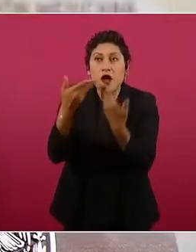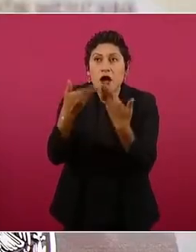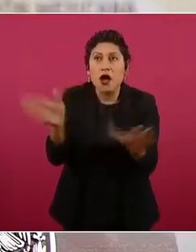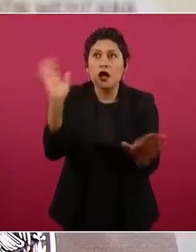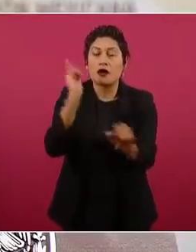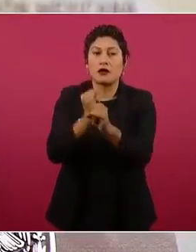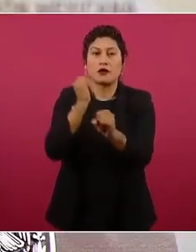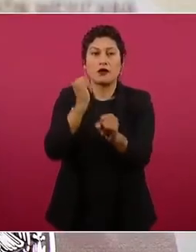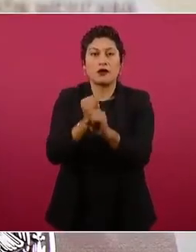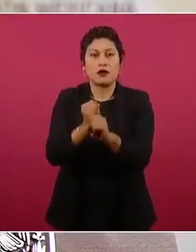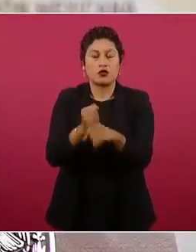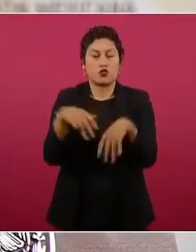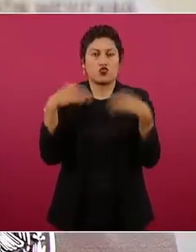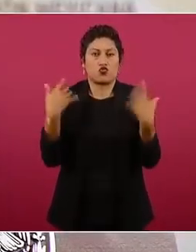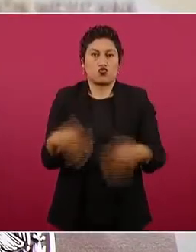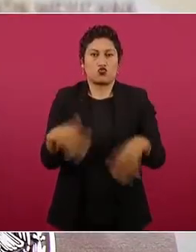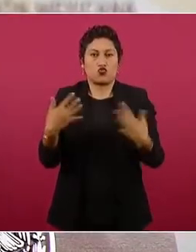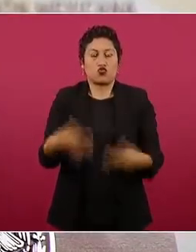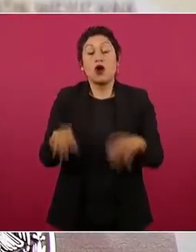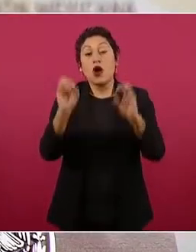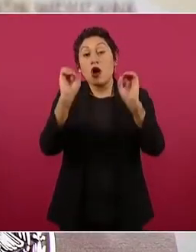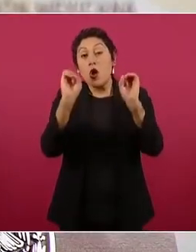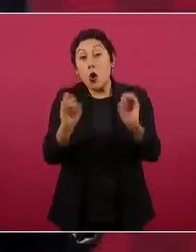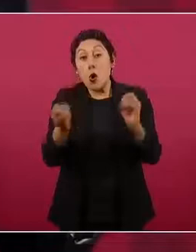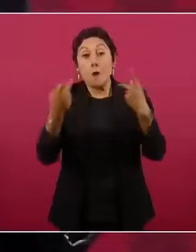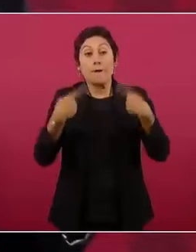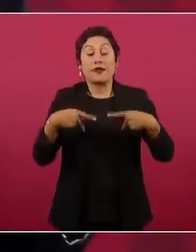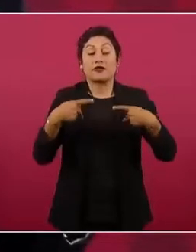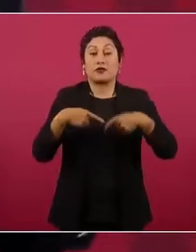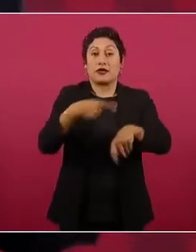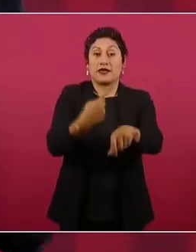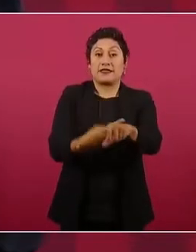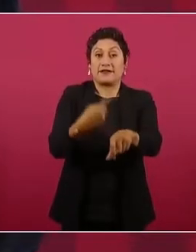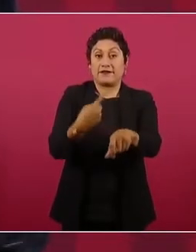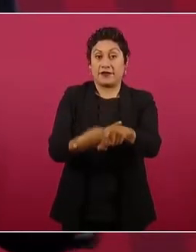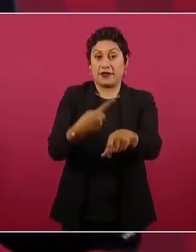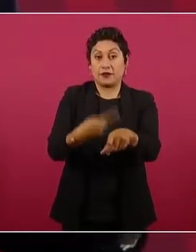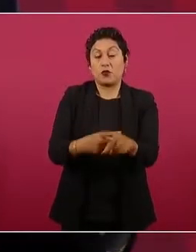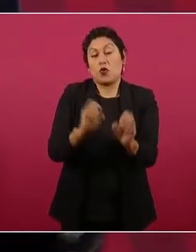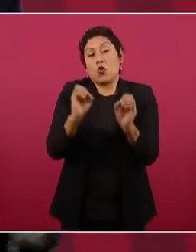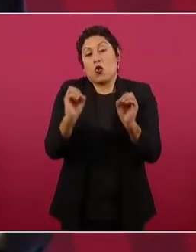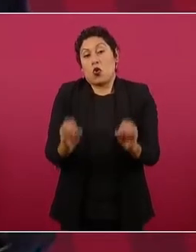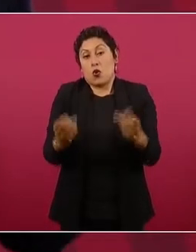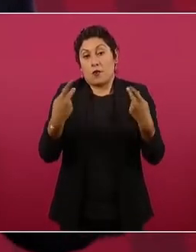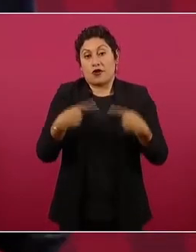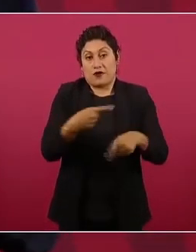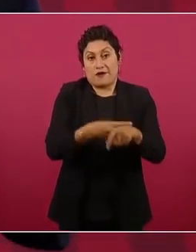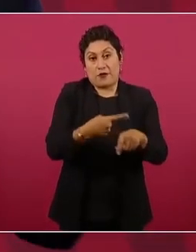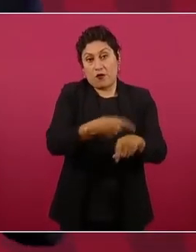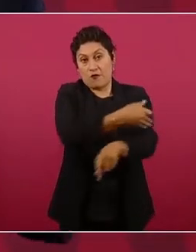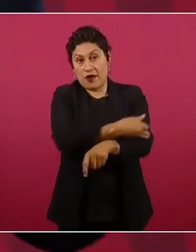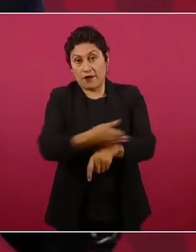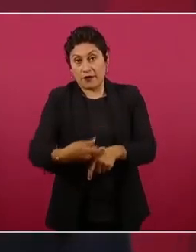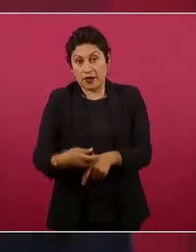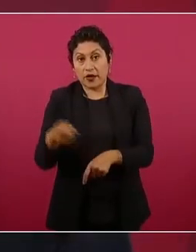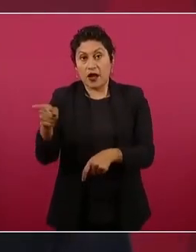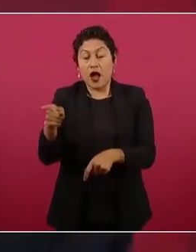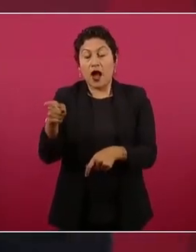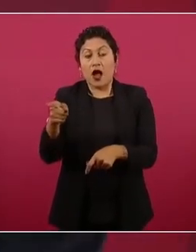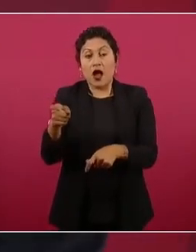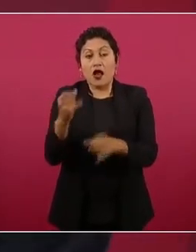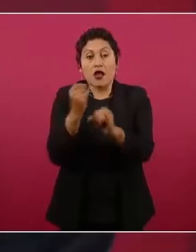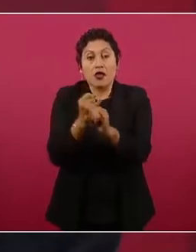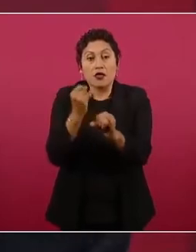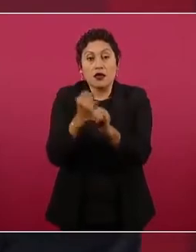que los enfermos o los familiares de los enfermos puedan tener acceso al internet